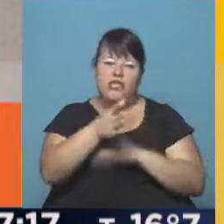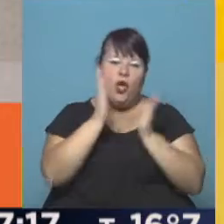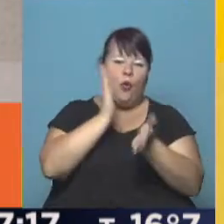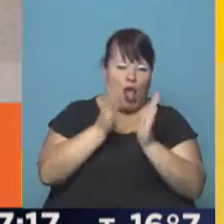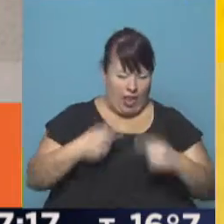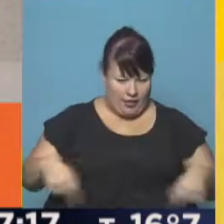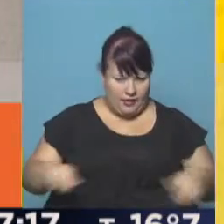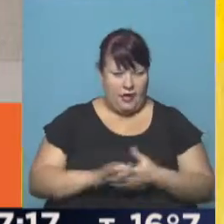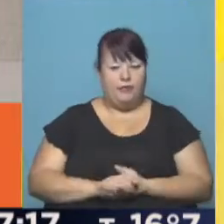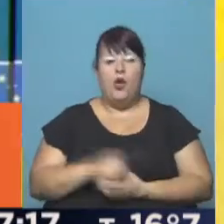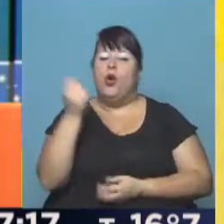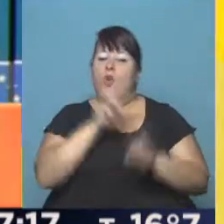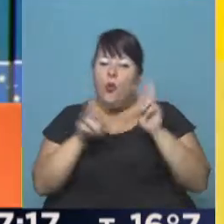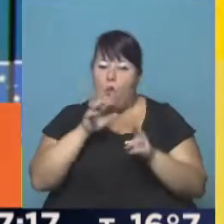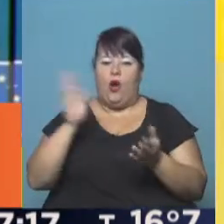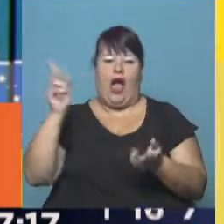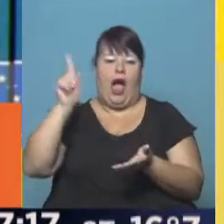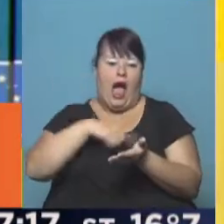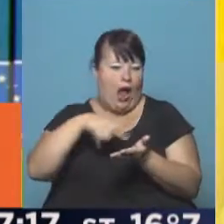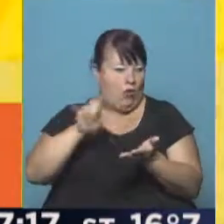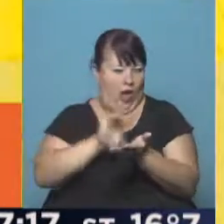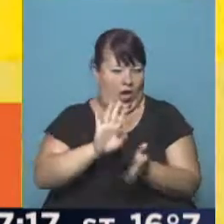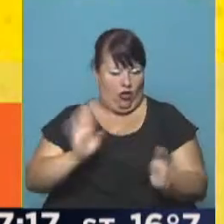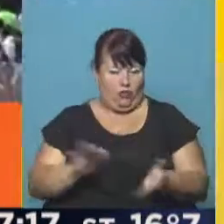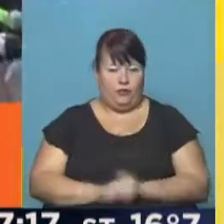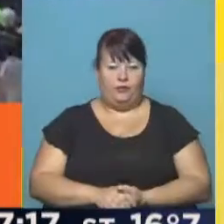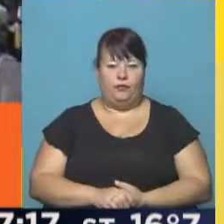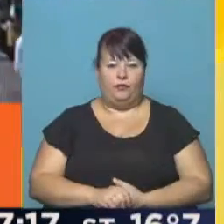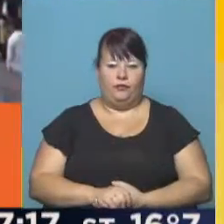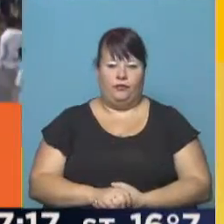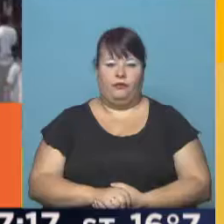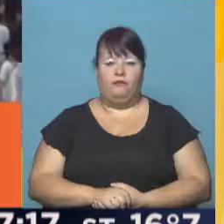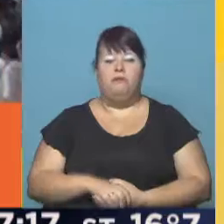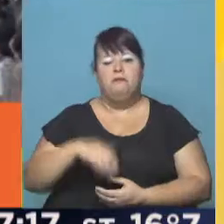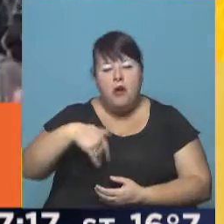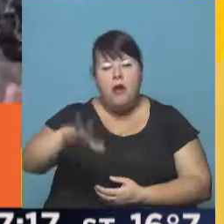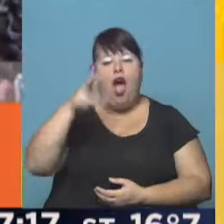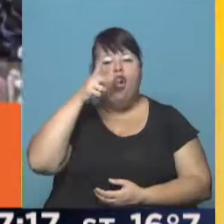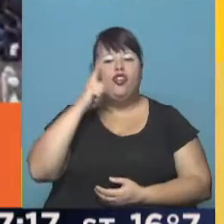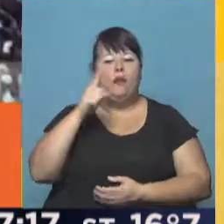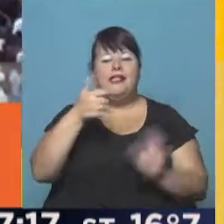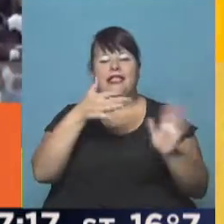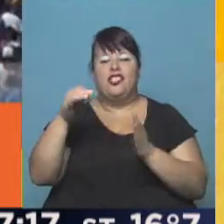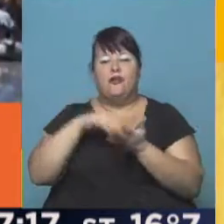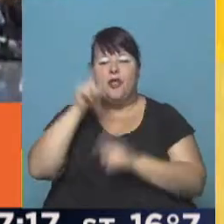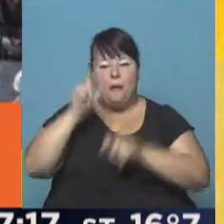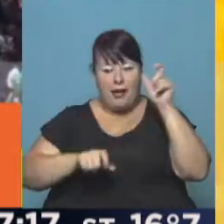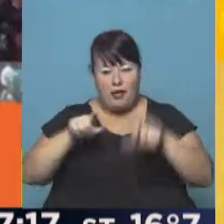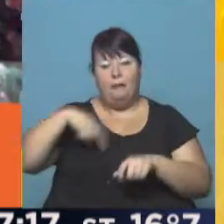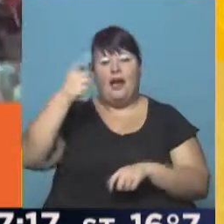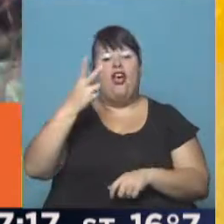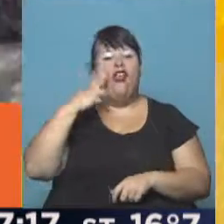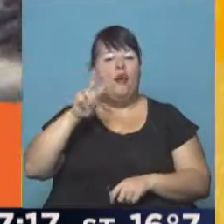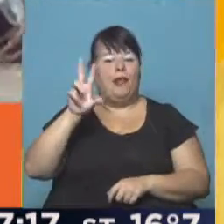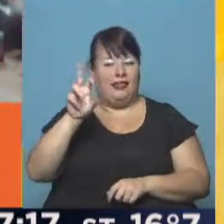Buscan que sean eliminados inmediatamente. Prevén 8.600 millones de personas para